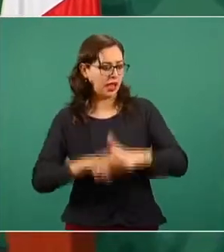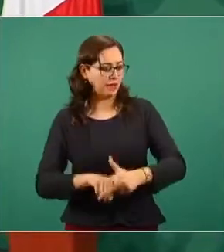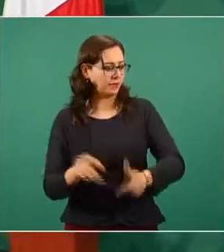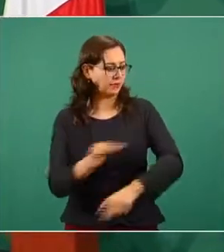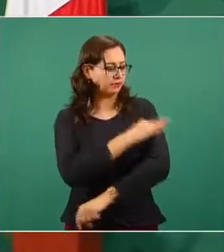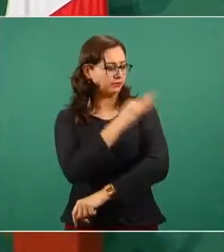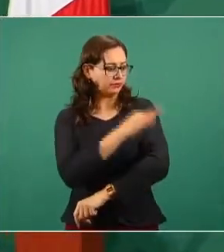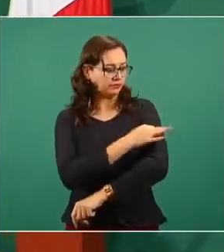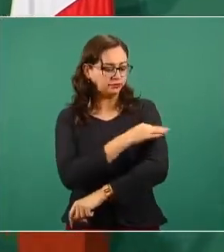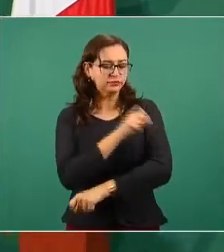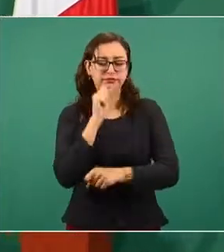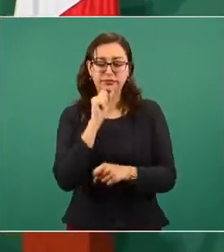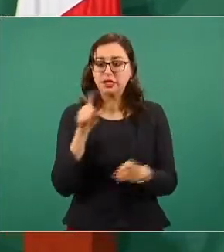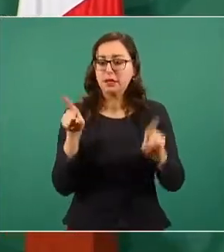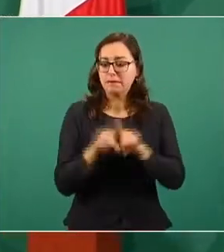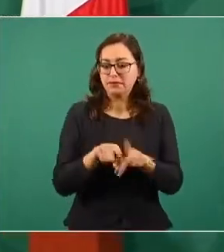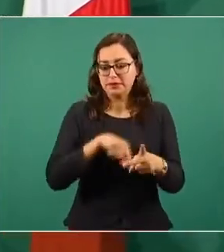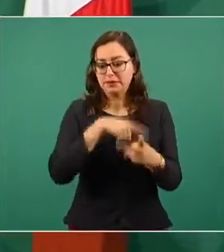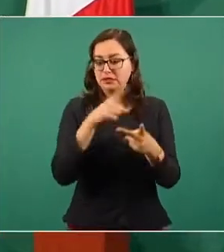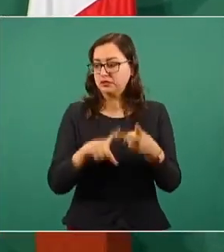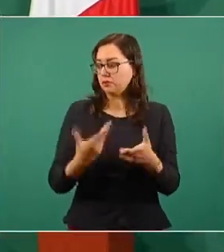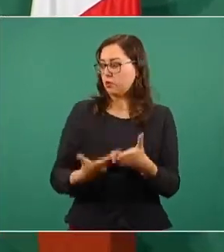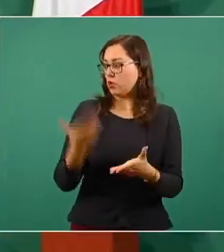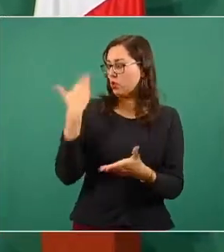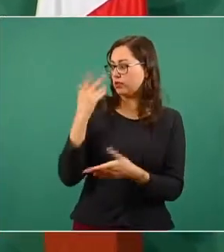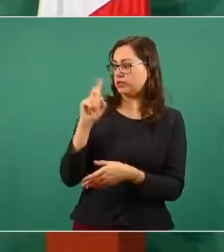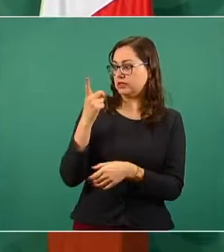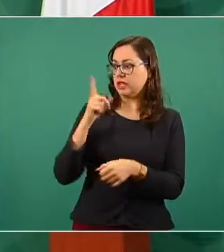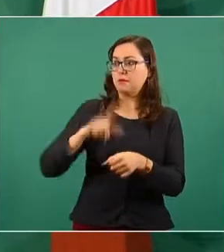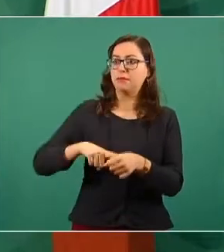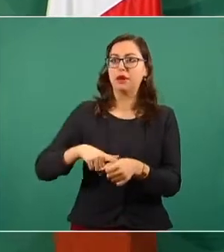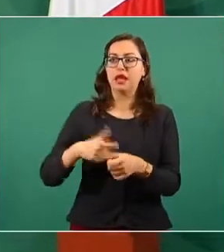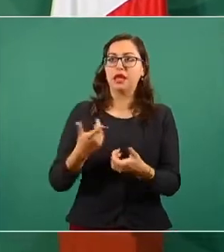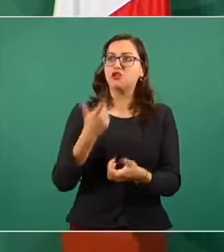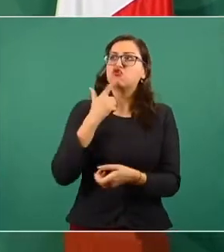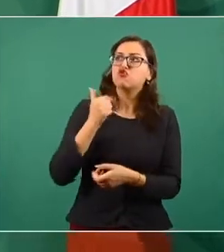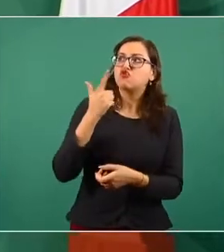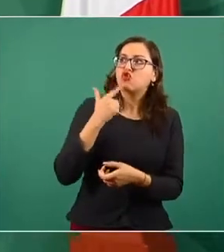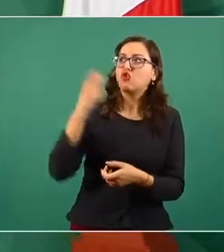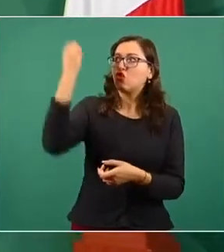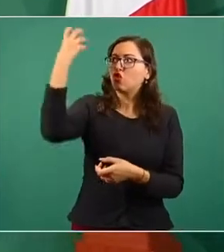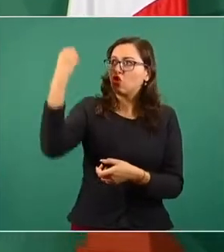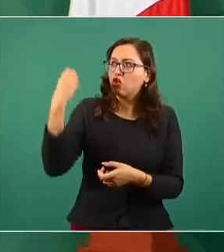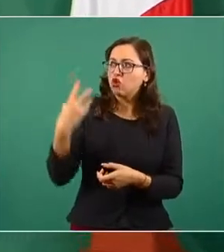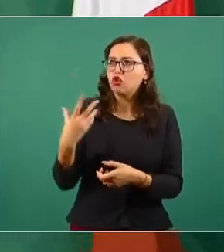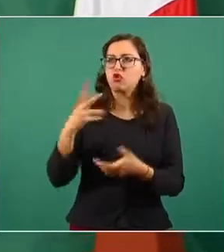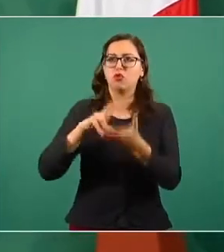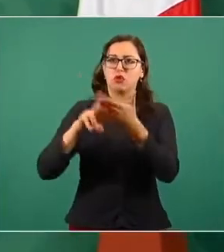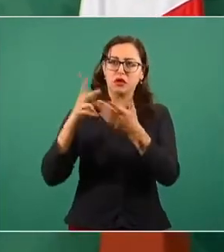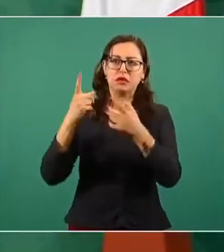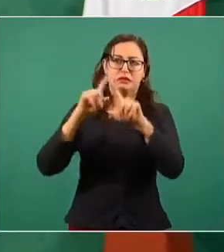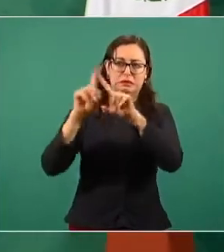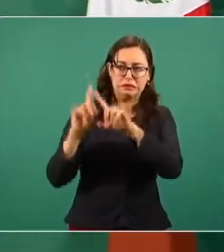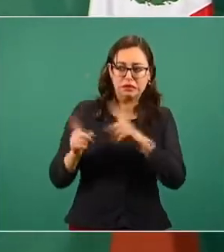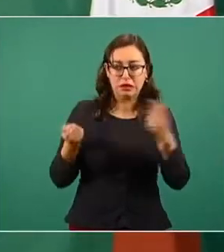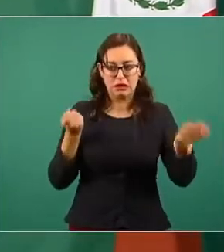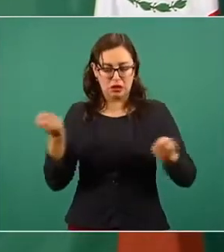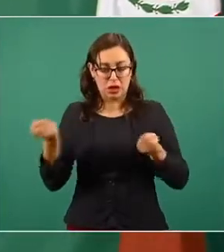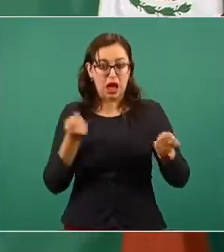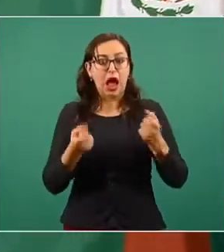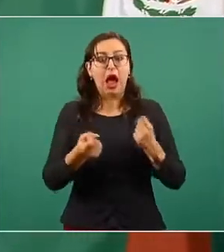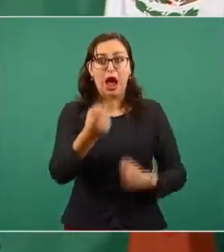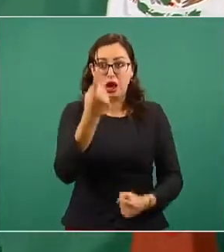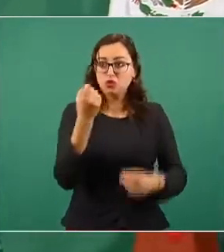que ocurrieron en diciembre con el semáforo. Vemos alentadoramente el inicio de una disminución en algunos